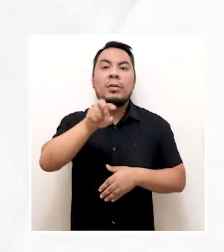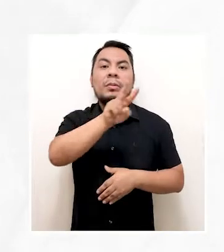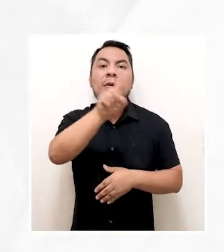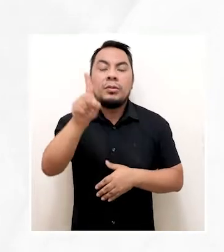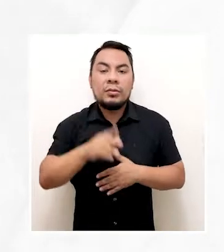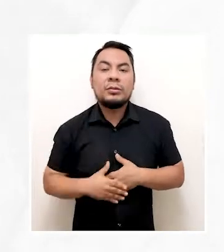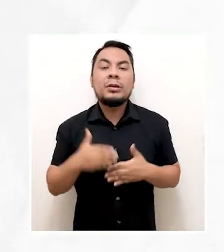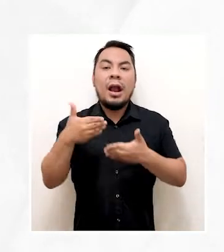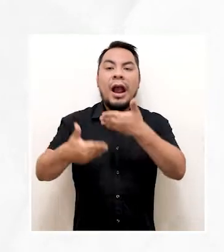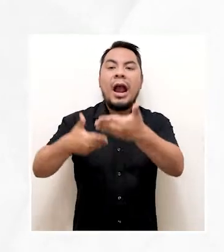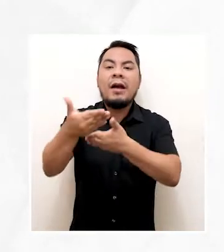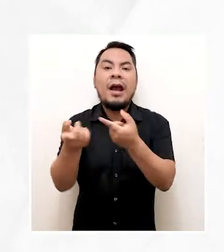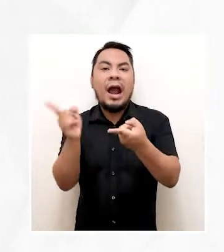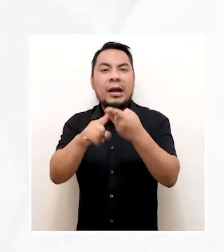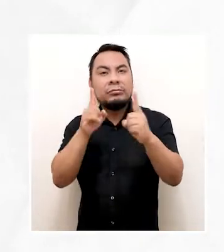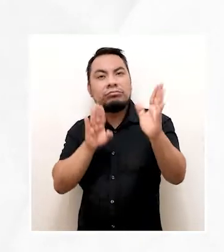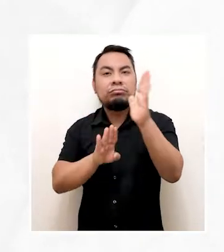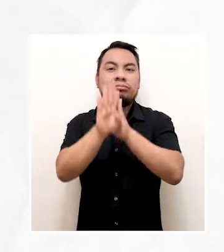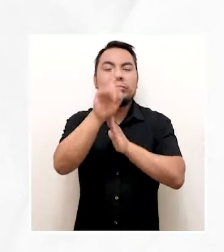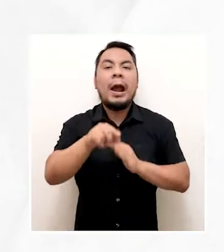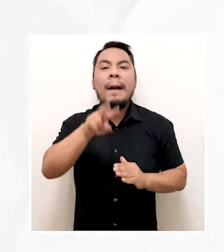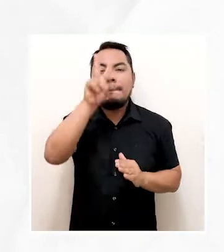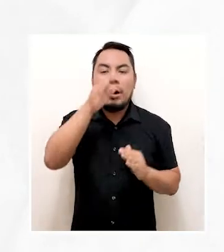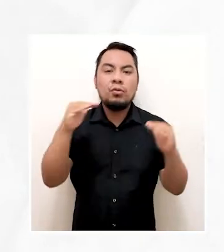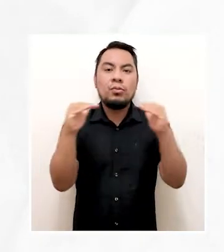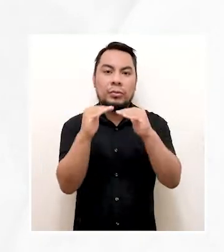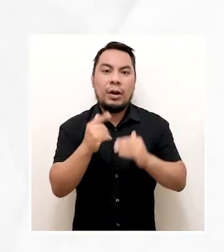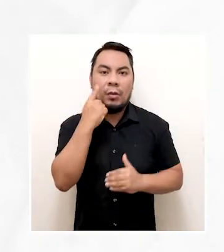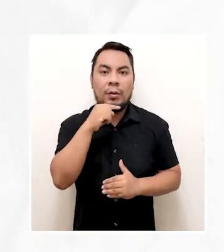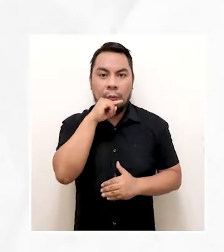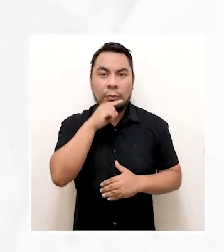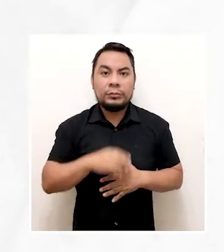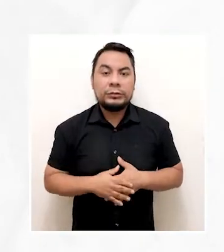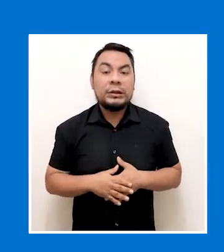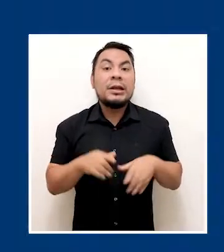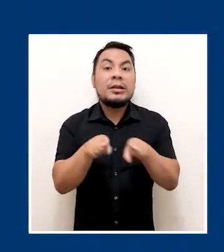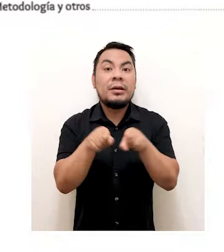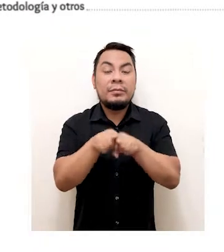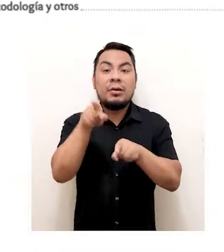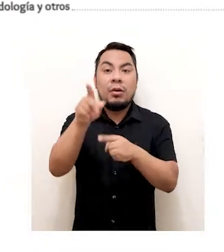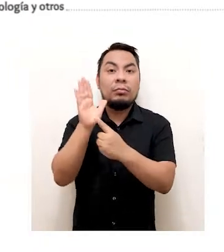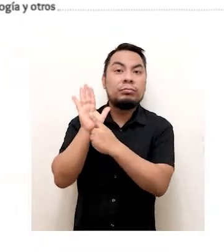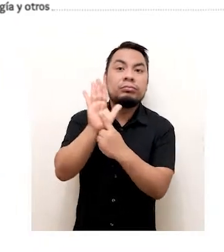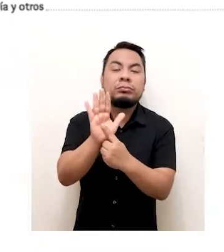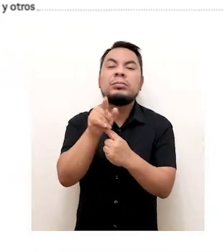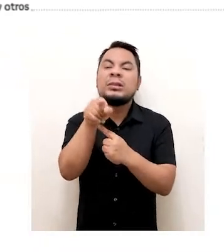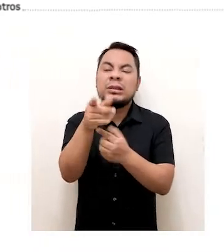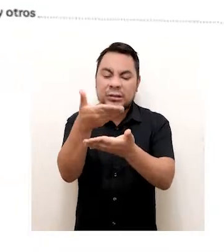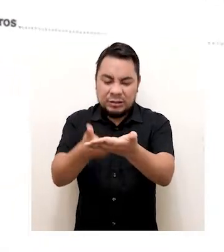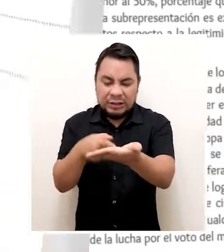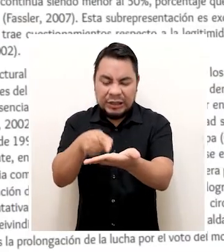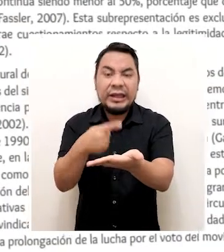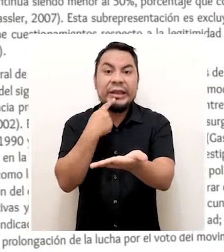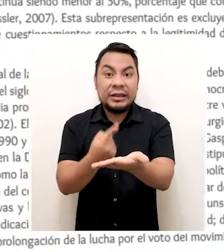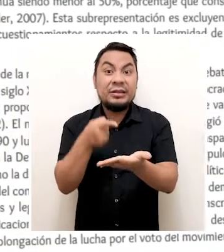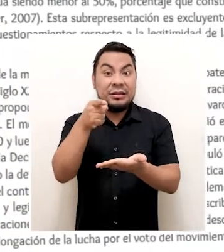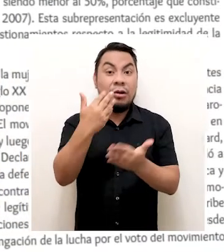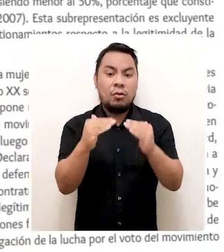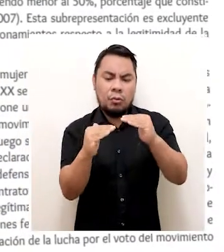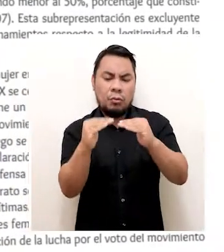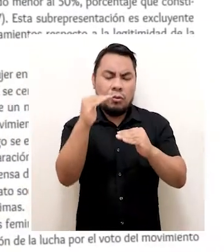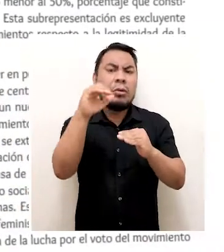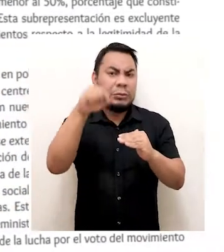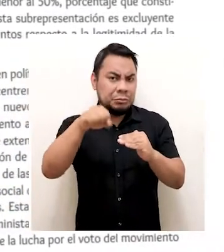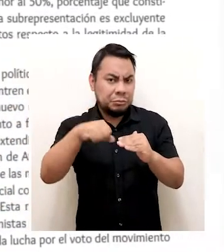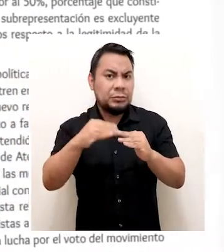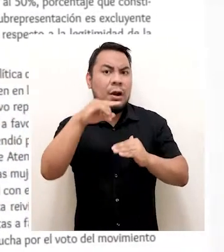Elecciones Generales 2021, Avances hacia una democracia paritaria. Asimismo, en la publicación se refiere que a